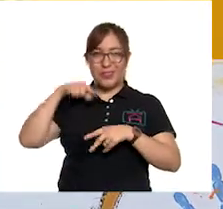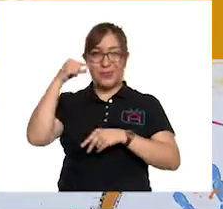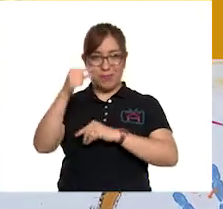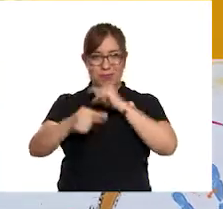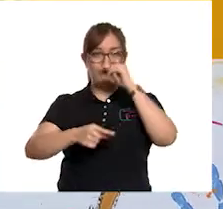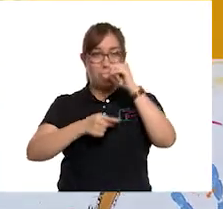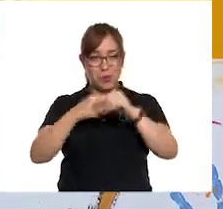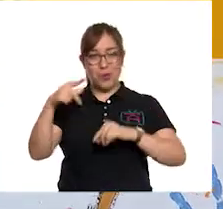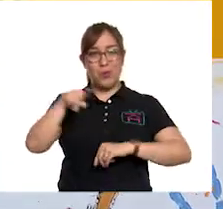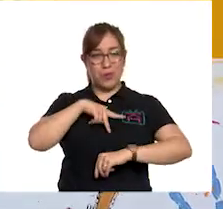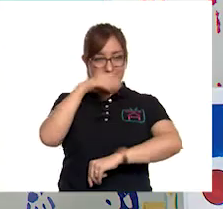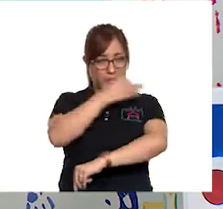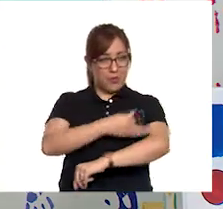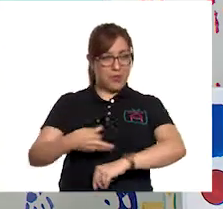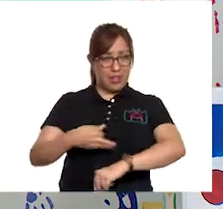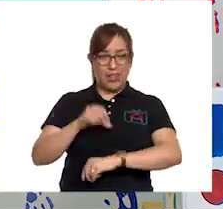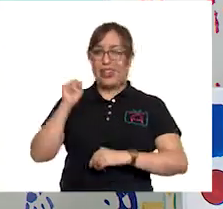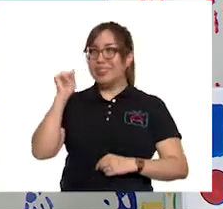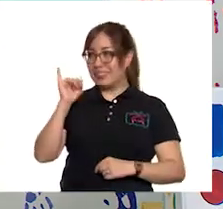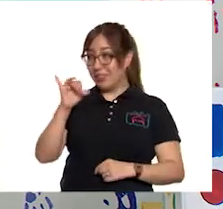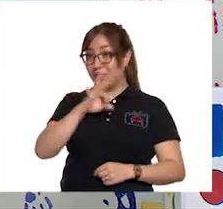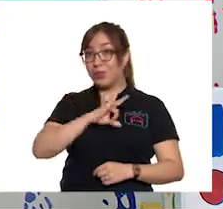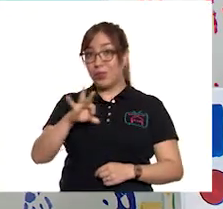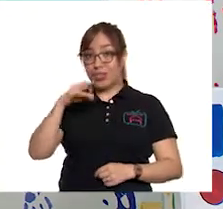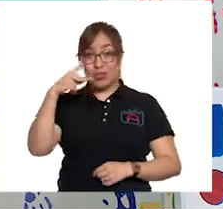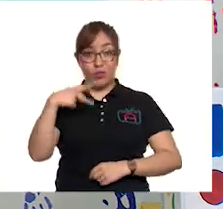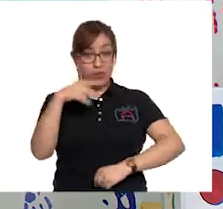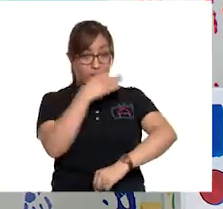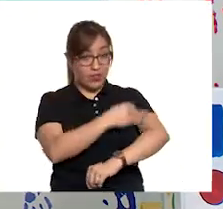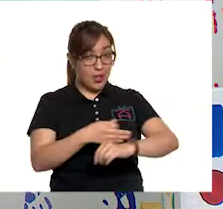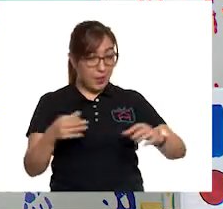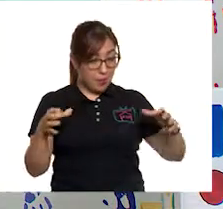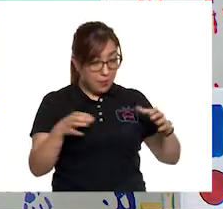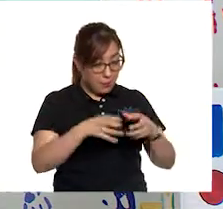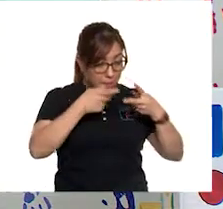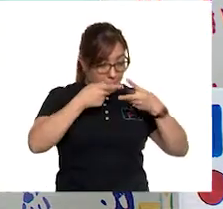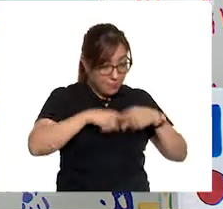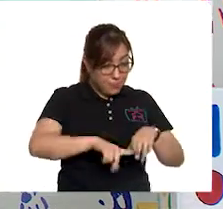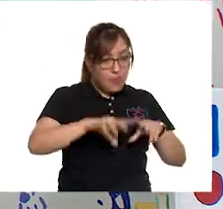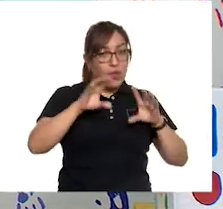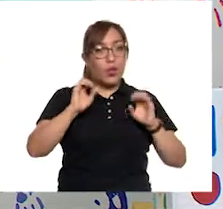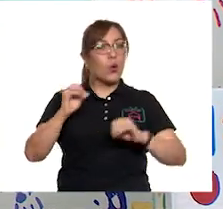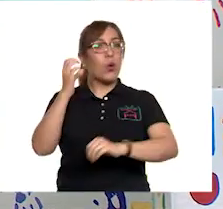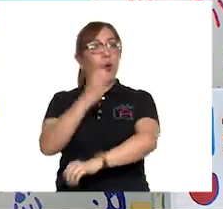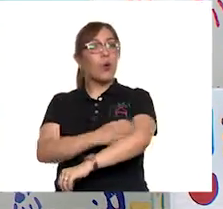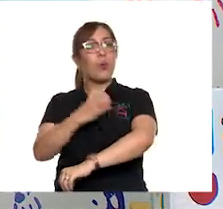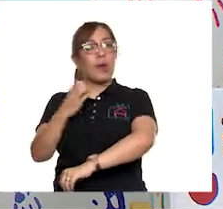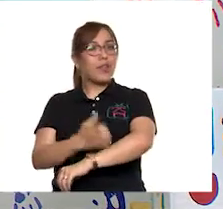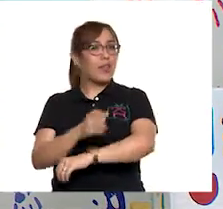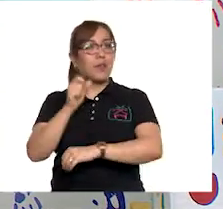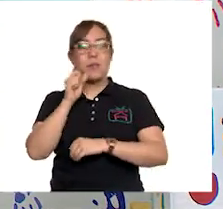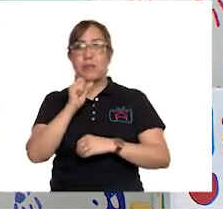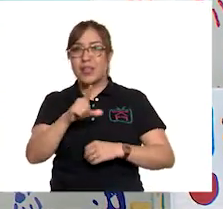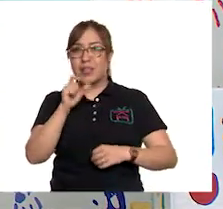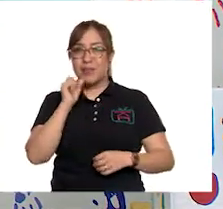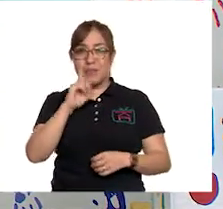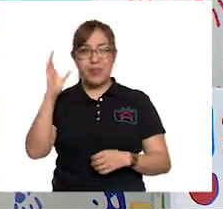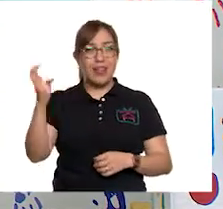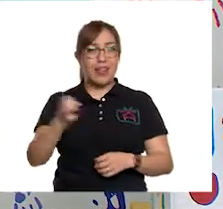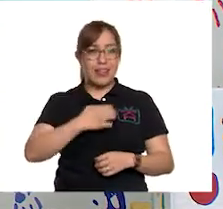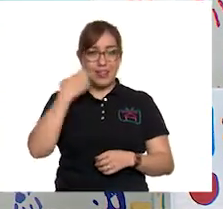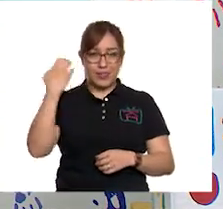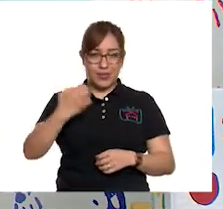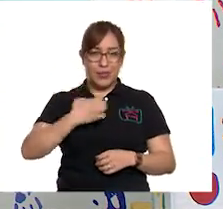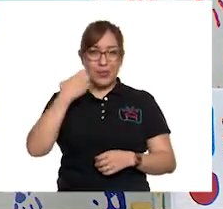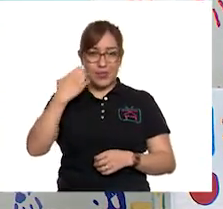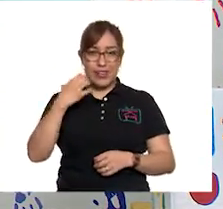Así es. Podemos empezar con la familia, con nuestros compañeros en la misma escuela cuando no sea posible regresar. También